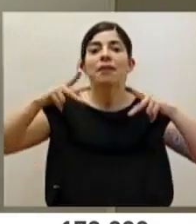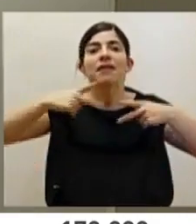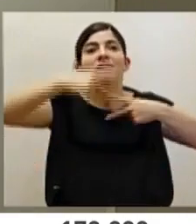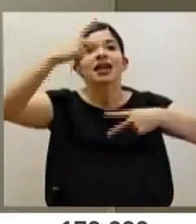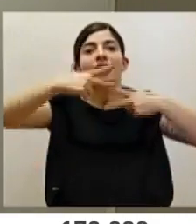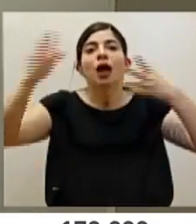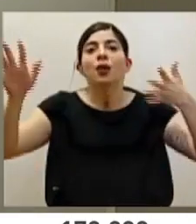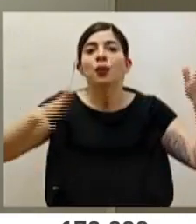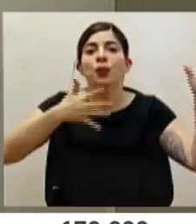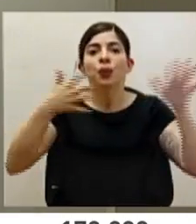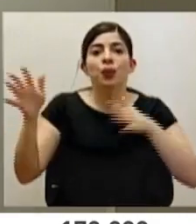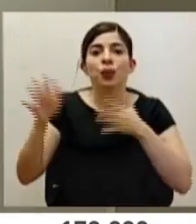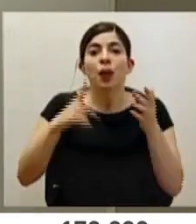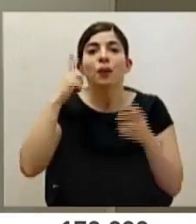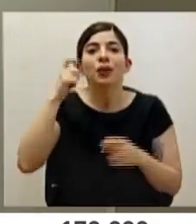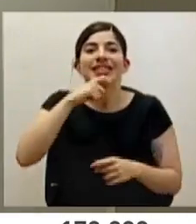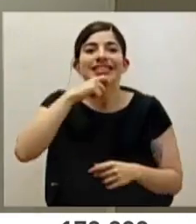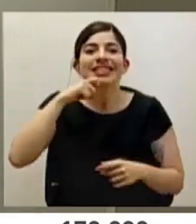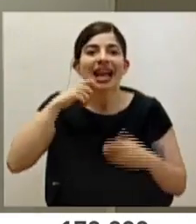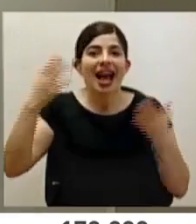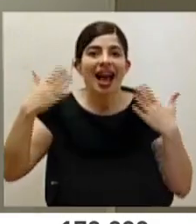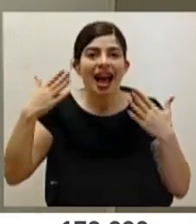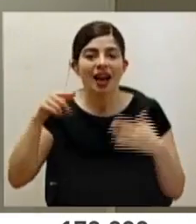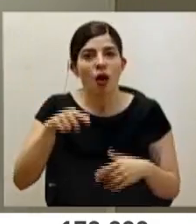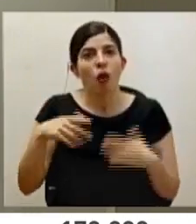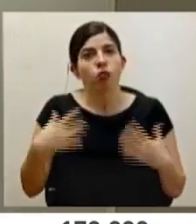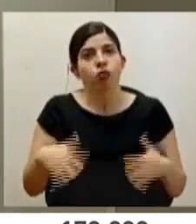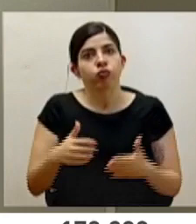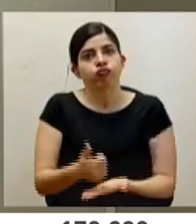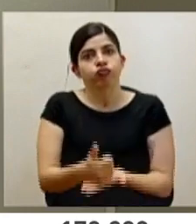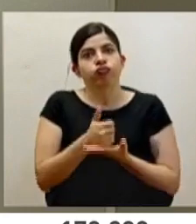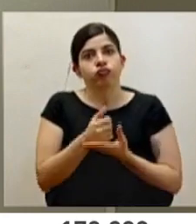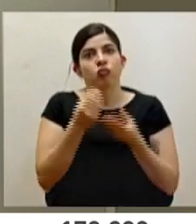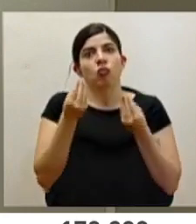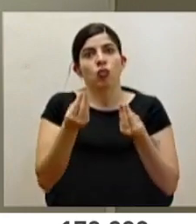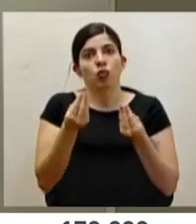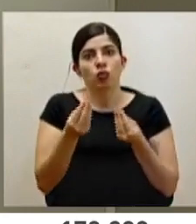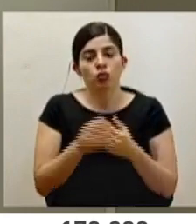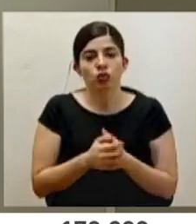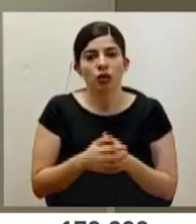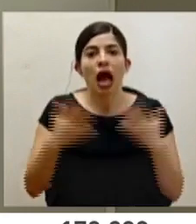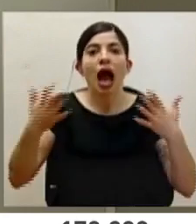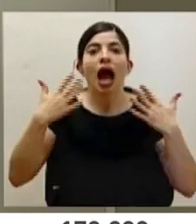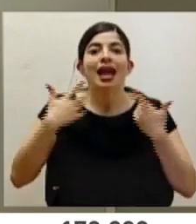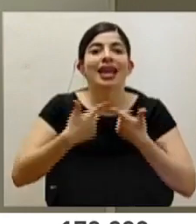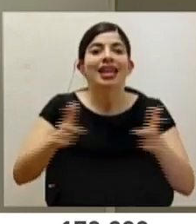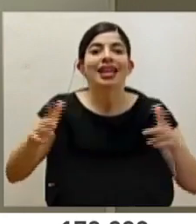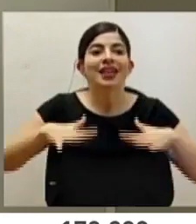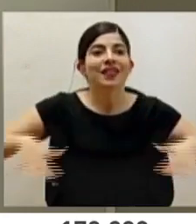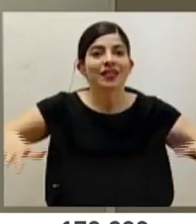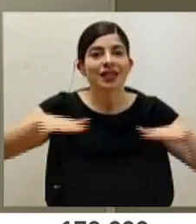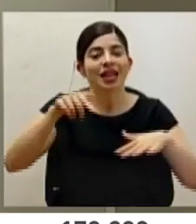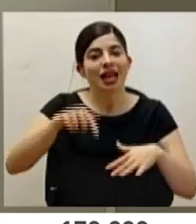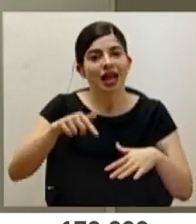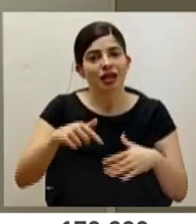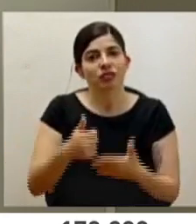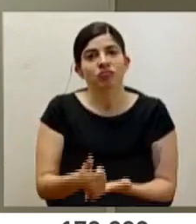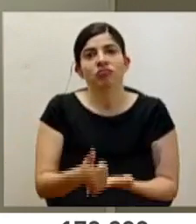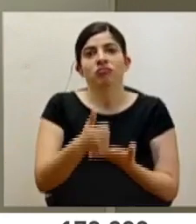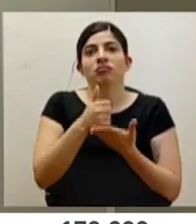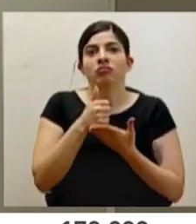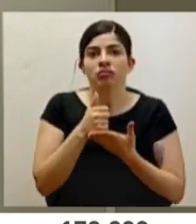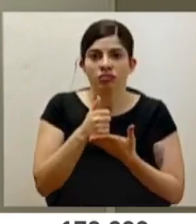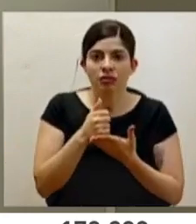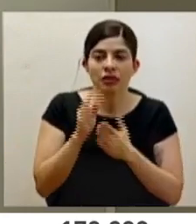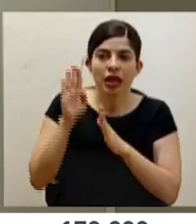las ventanas, se ventilan más los lugares. Eso también ayuda mucho, ¿verdad?, que haya pues actividades más al aire libre y que eso también tira la